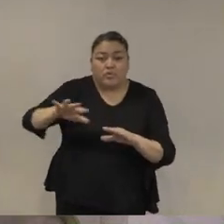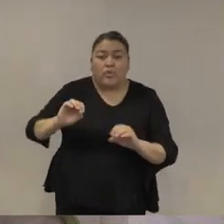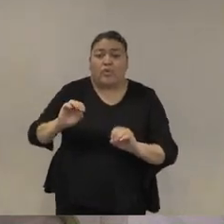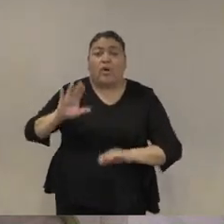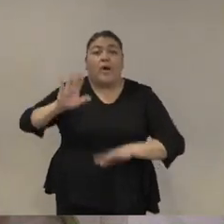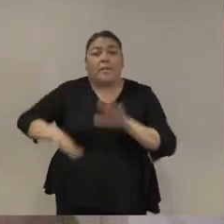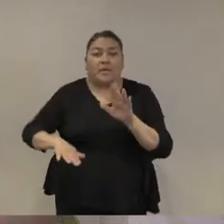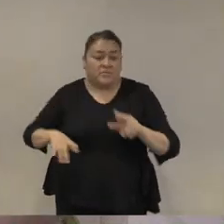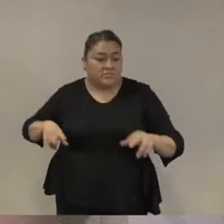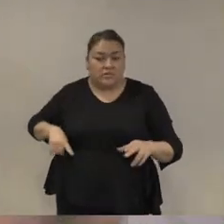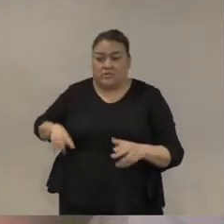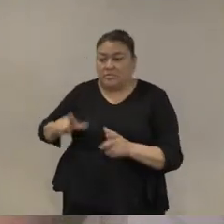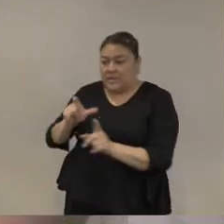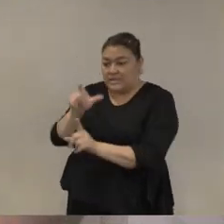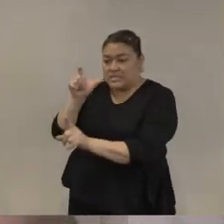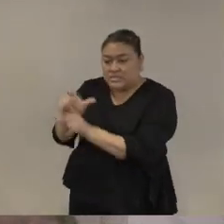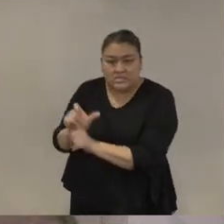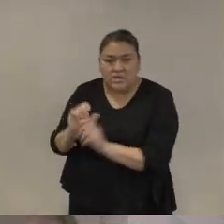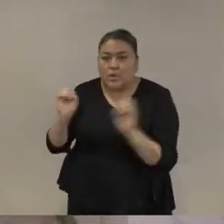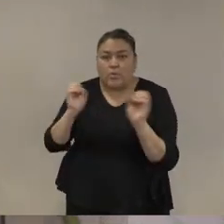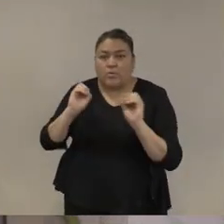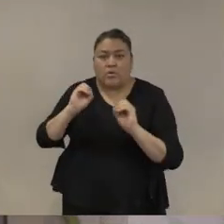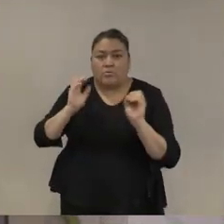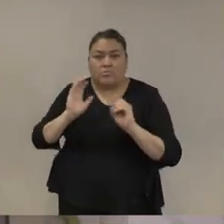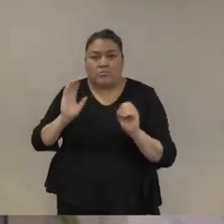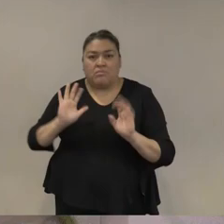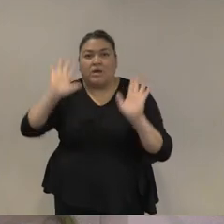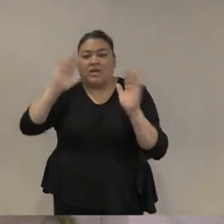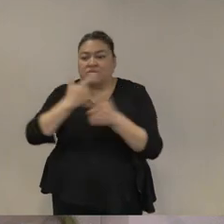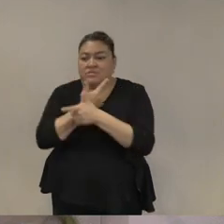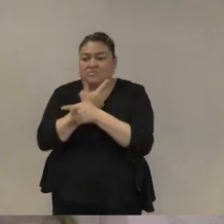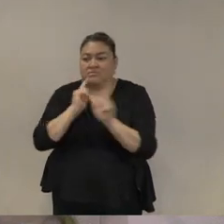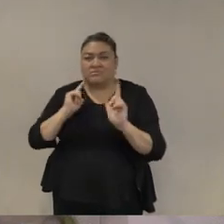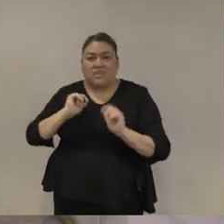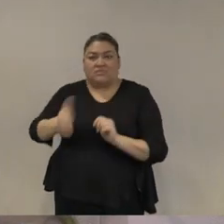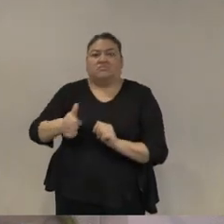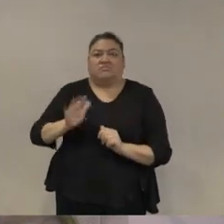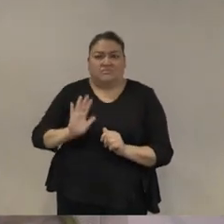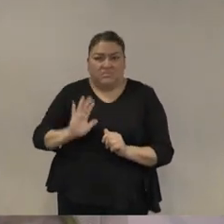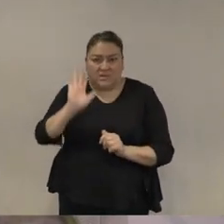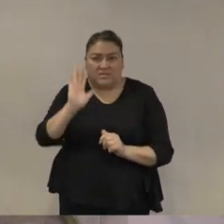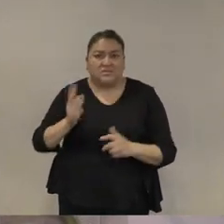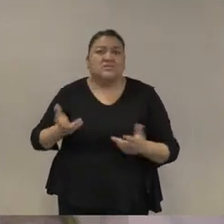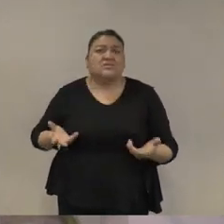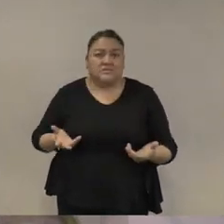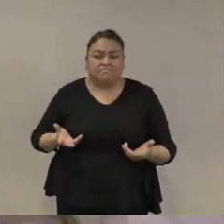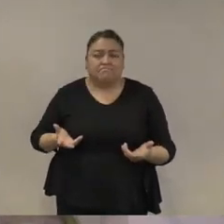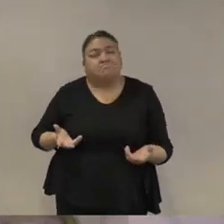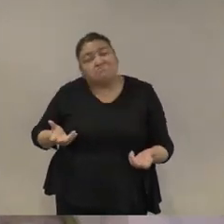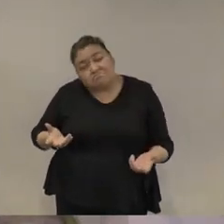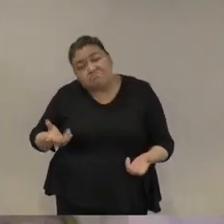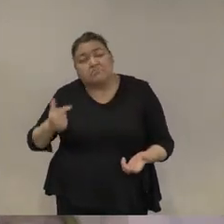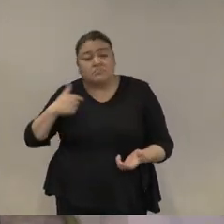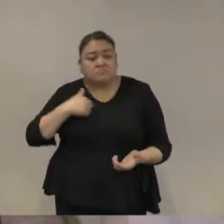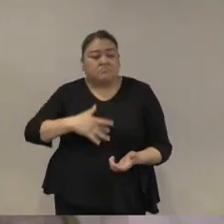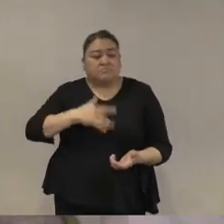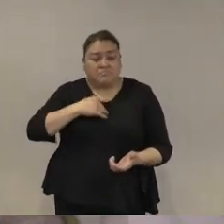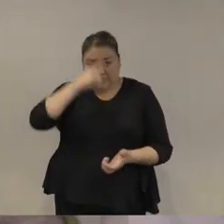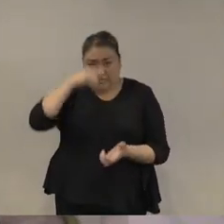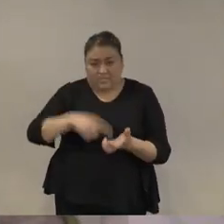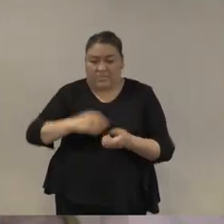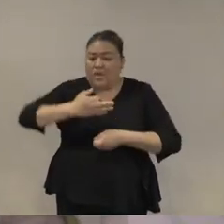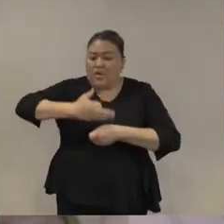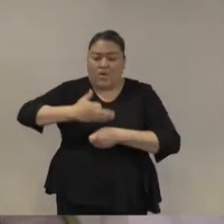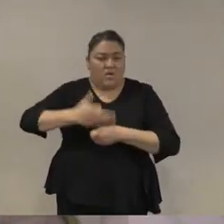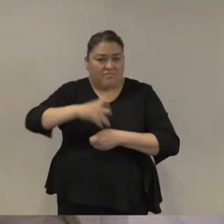el Estado ahí no figura y creo yo que esta es una realidad que tiende a ser subestimada